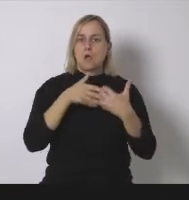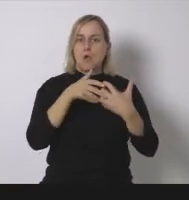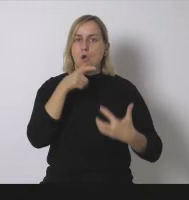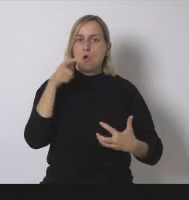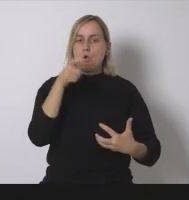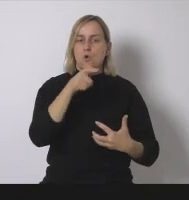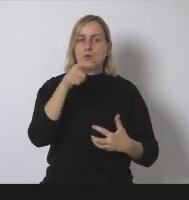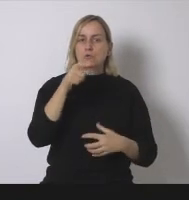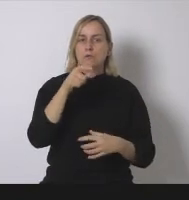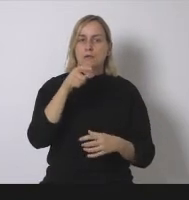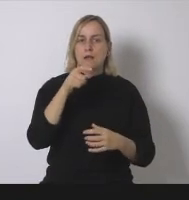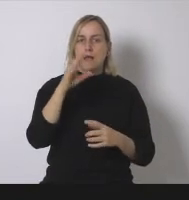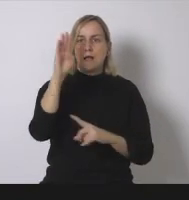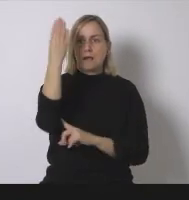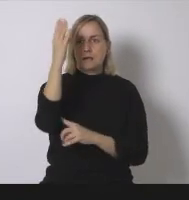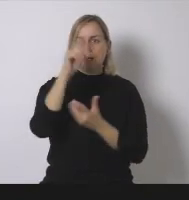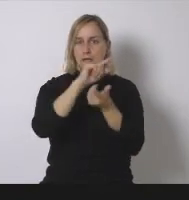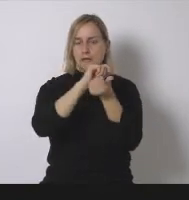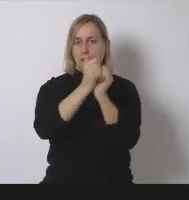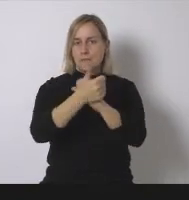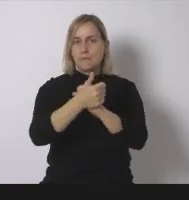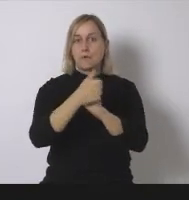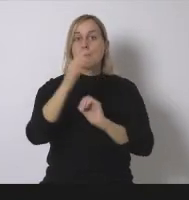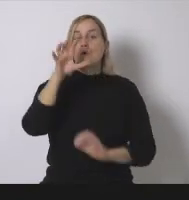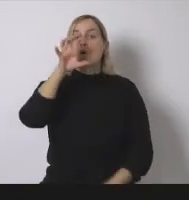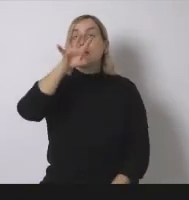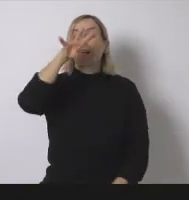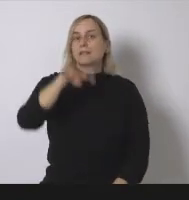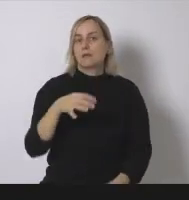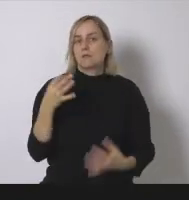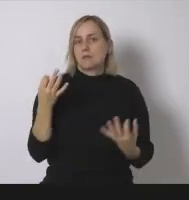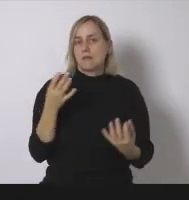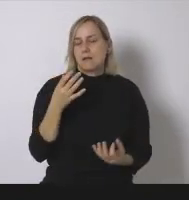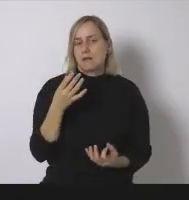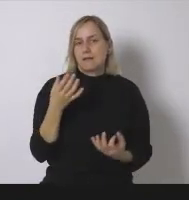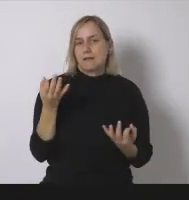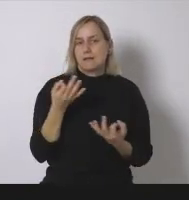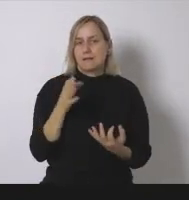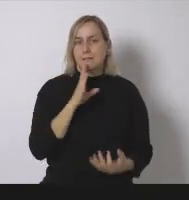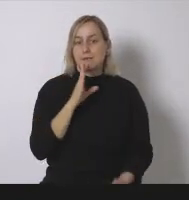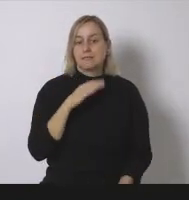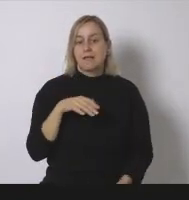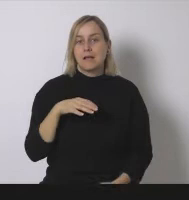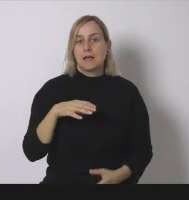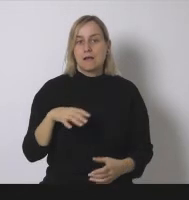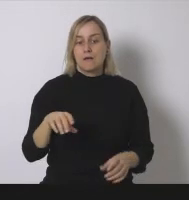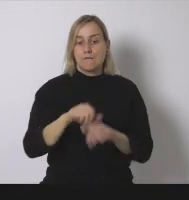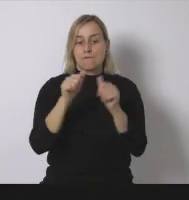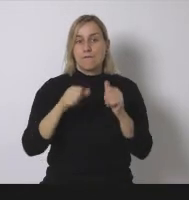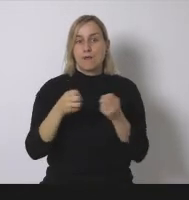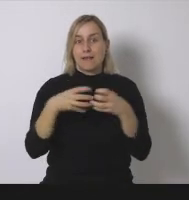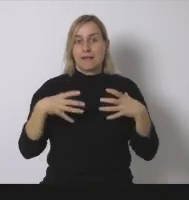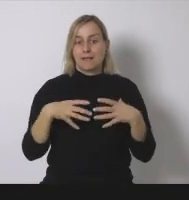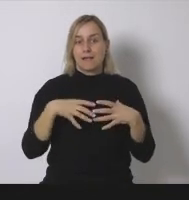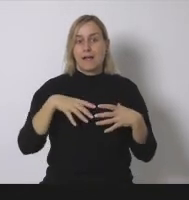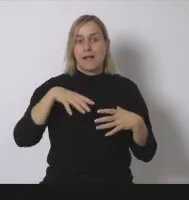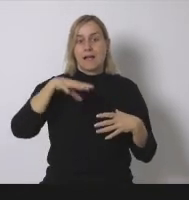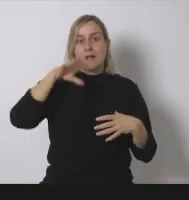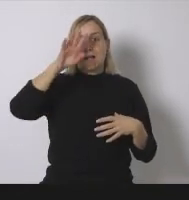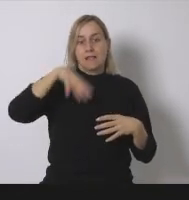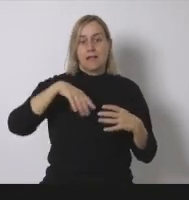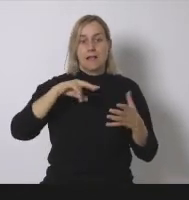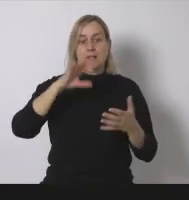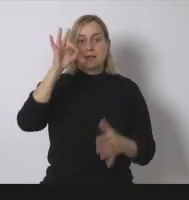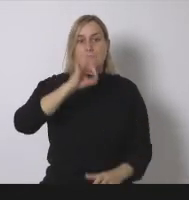es que la matriz energética de Cataluña el mix de producción eléctrico más concretamente está dominado principalmente